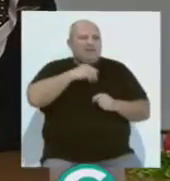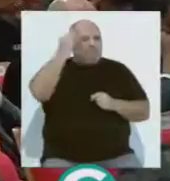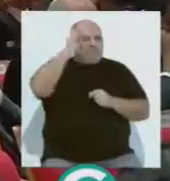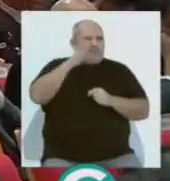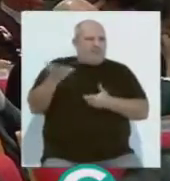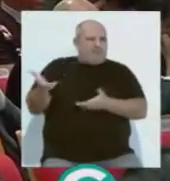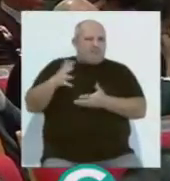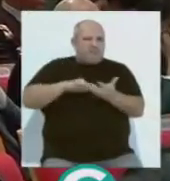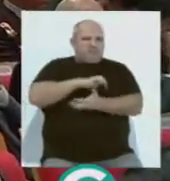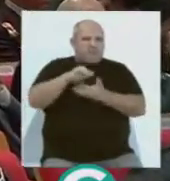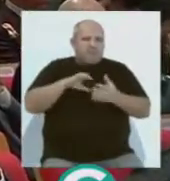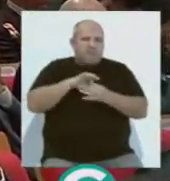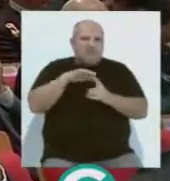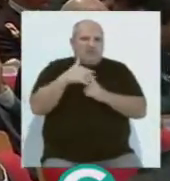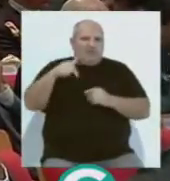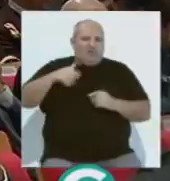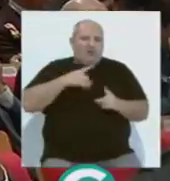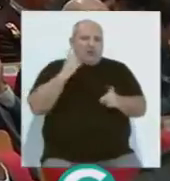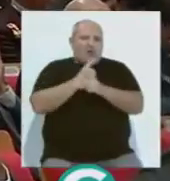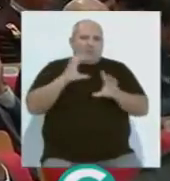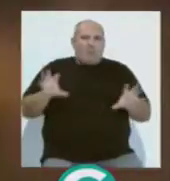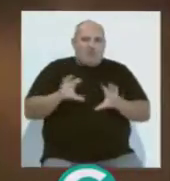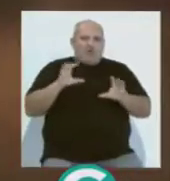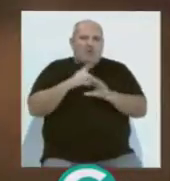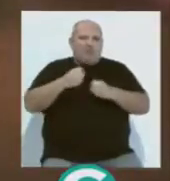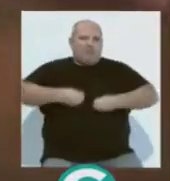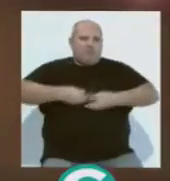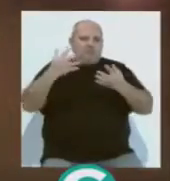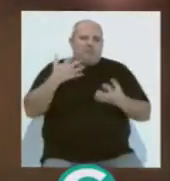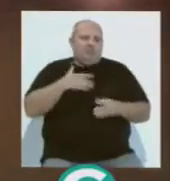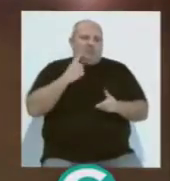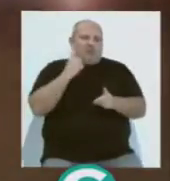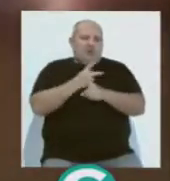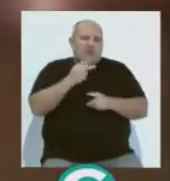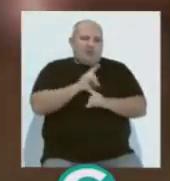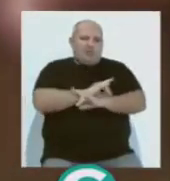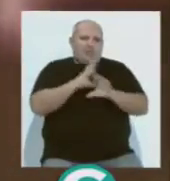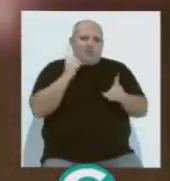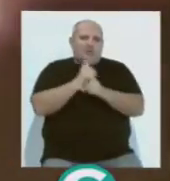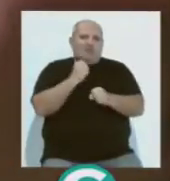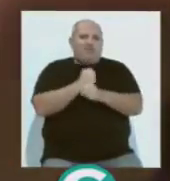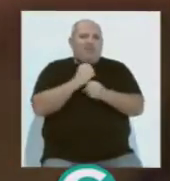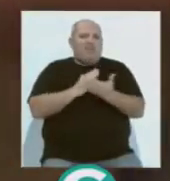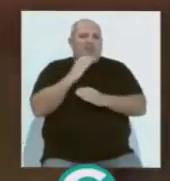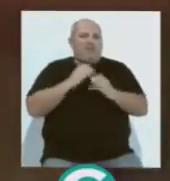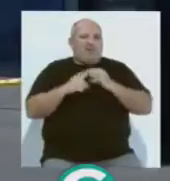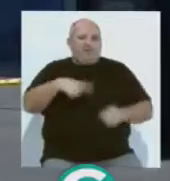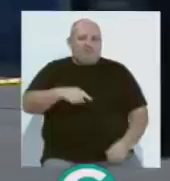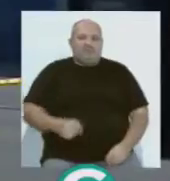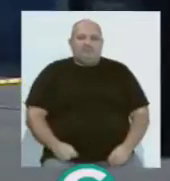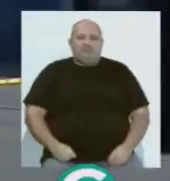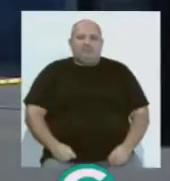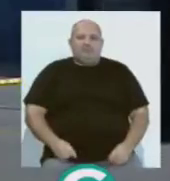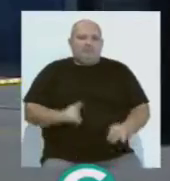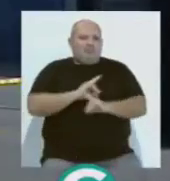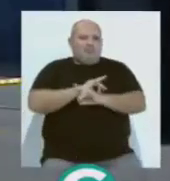condena por los actos vandálicos contra el mobiliario urbano y rechazar las agresiones a trabajadores de los medios de comunicación. Yo creo